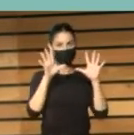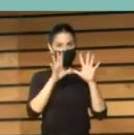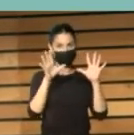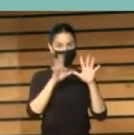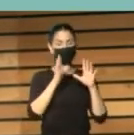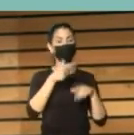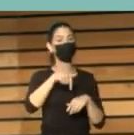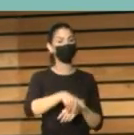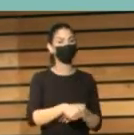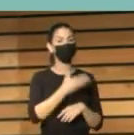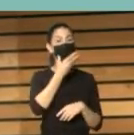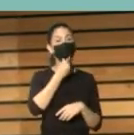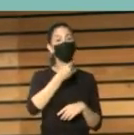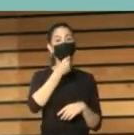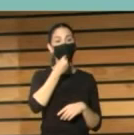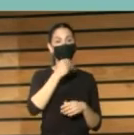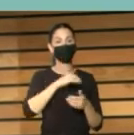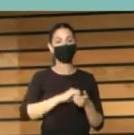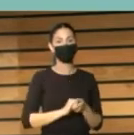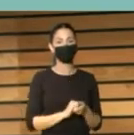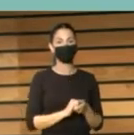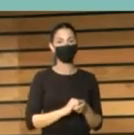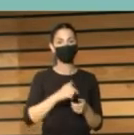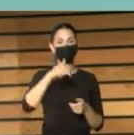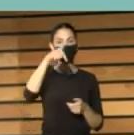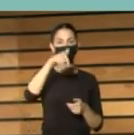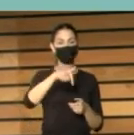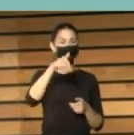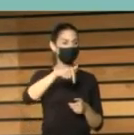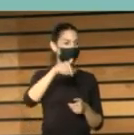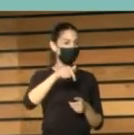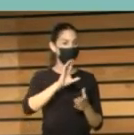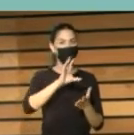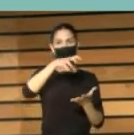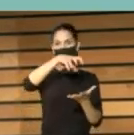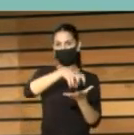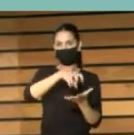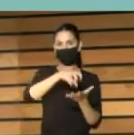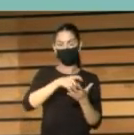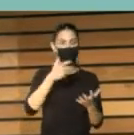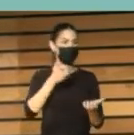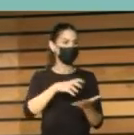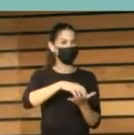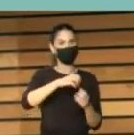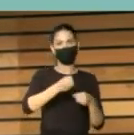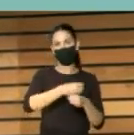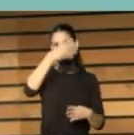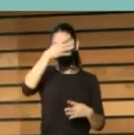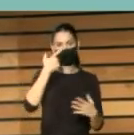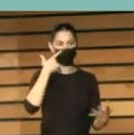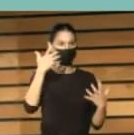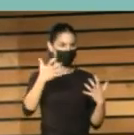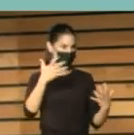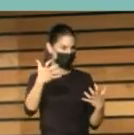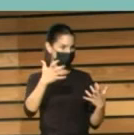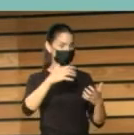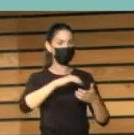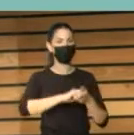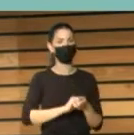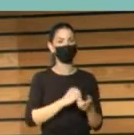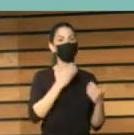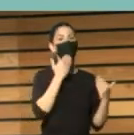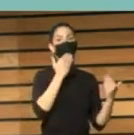ciudad de las palmas de Gran Canaria y en este espacio singular y característico también de la filosofía de nuestra ciudad. La enhorabuena a la